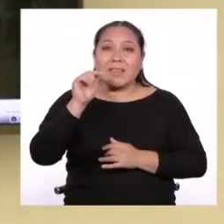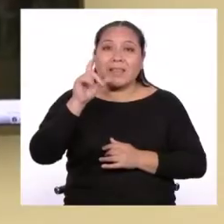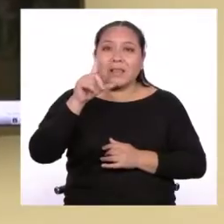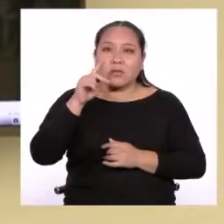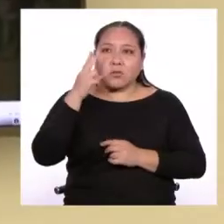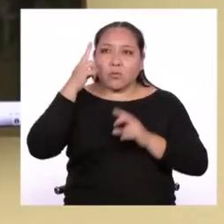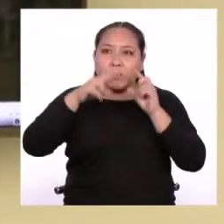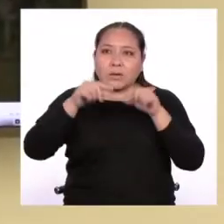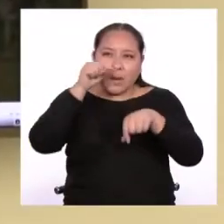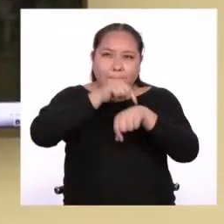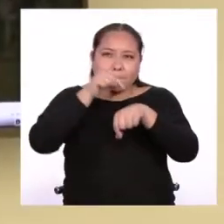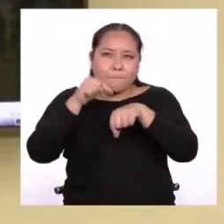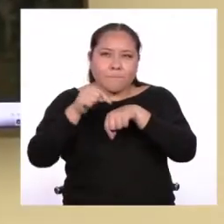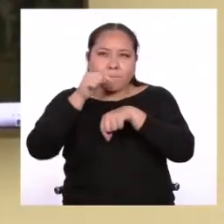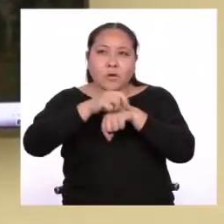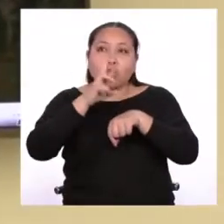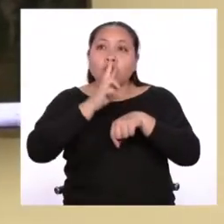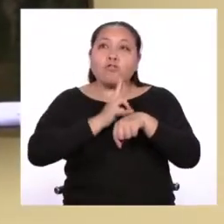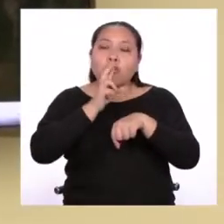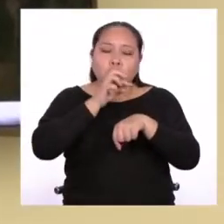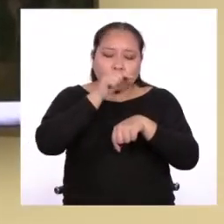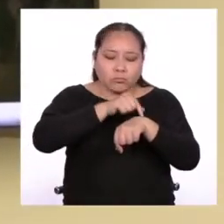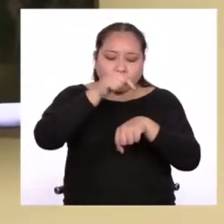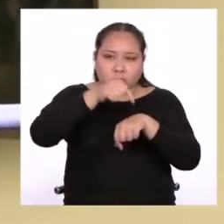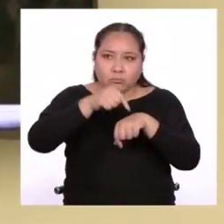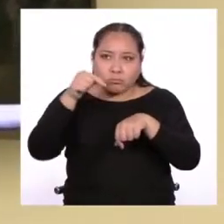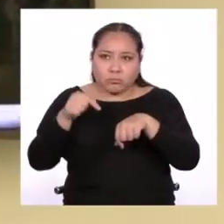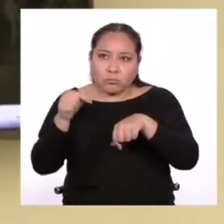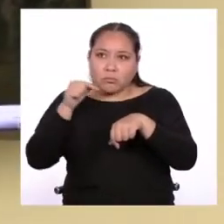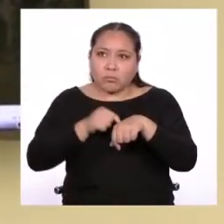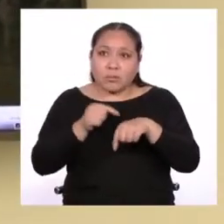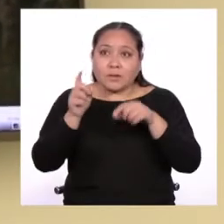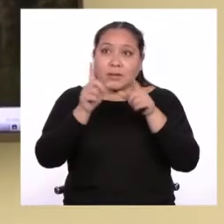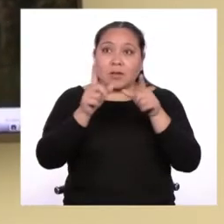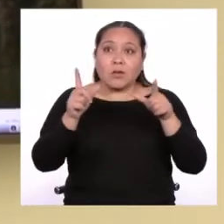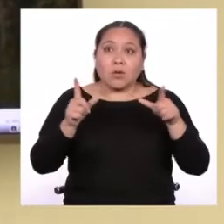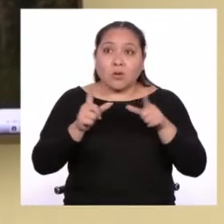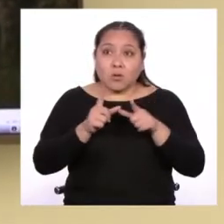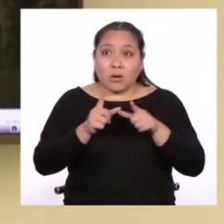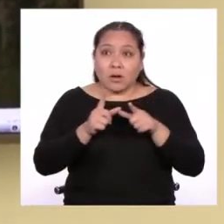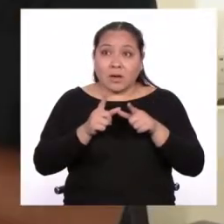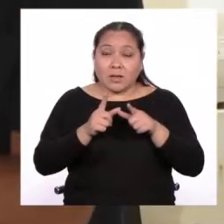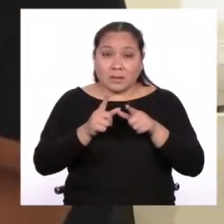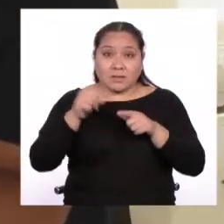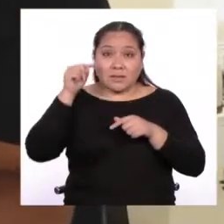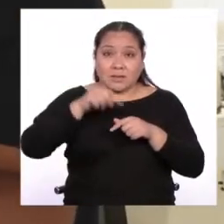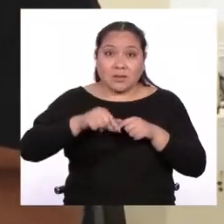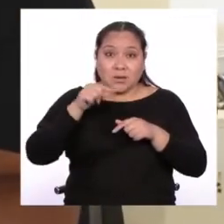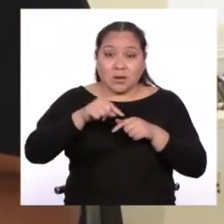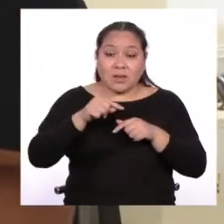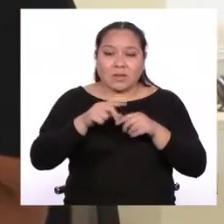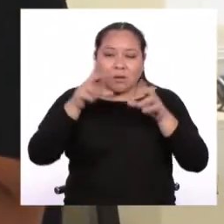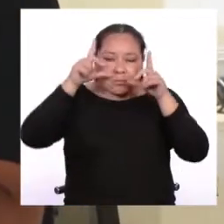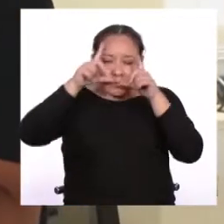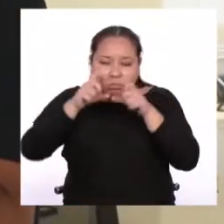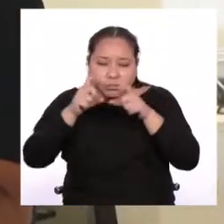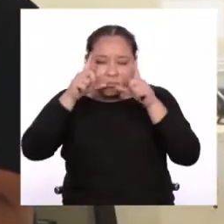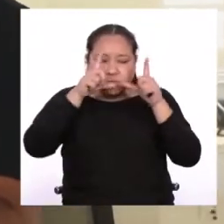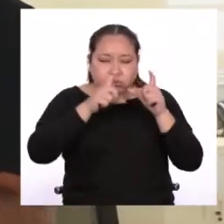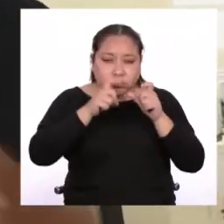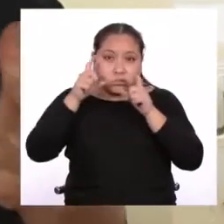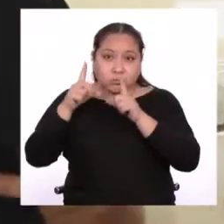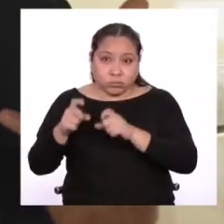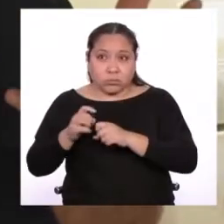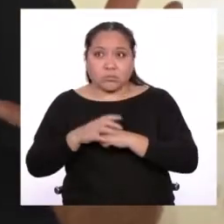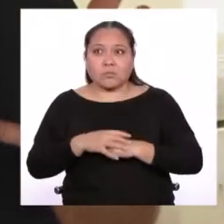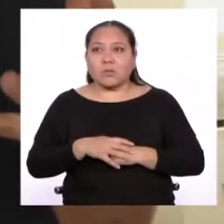rojos. Ahí esos puntos rojos indican las zonas que el satélite va a tomar imagen. ¿Cuánto es el radio, más o